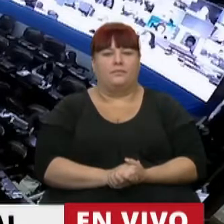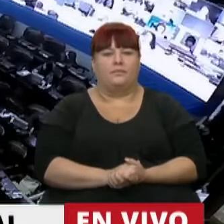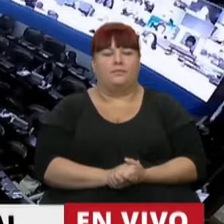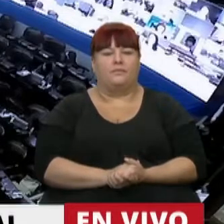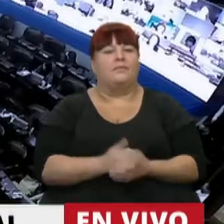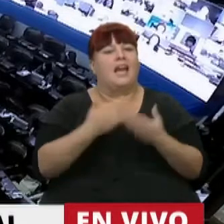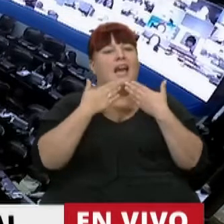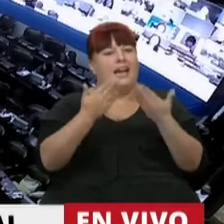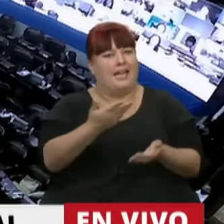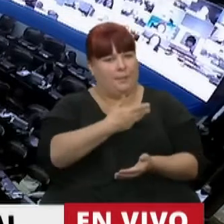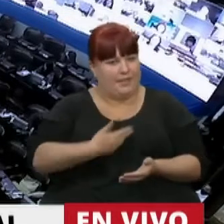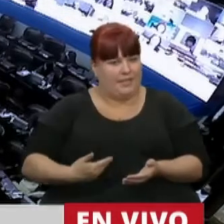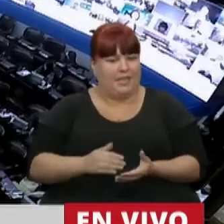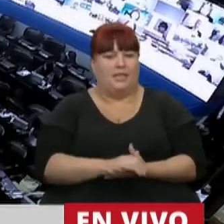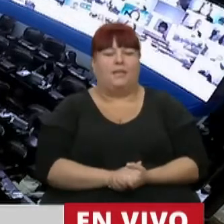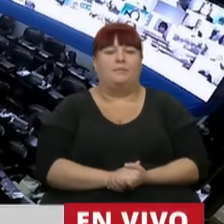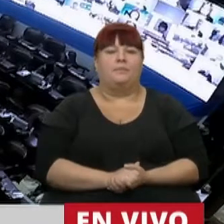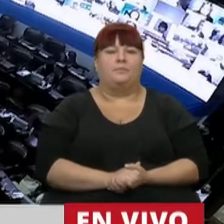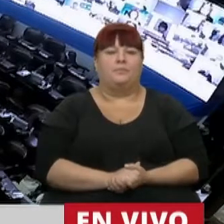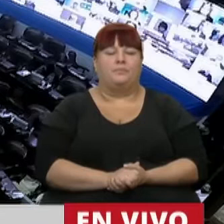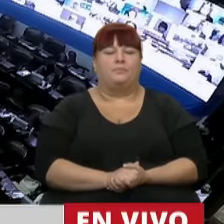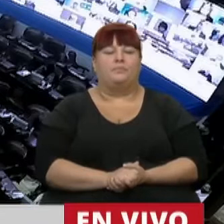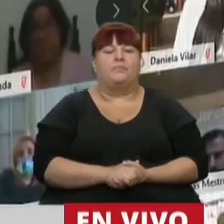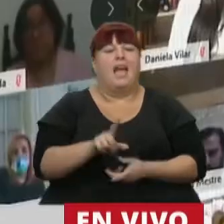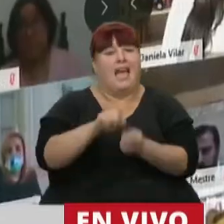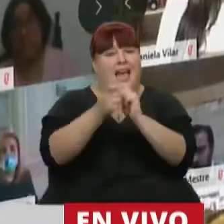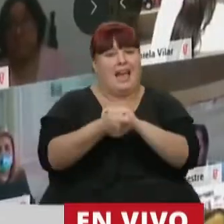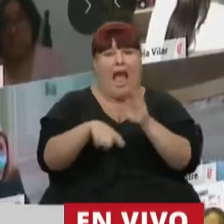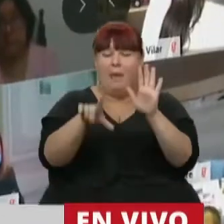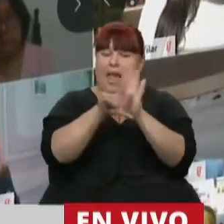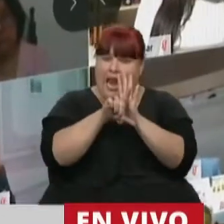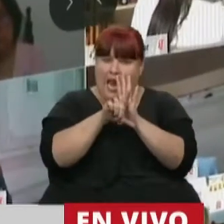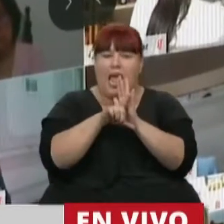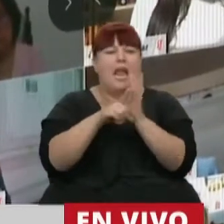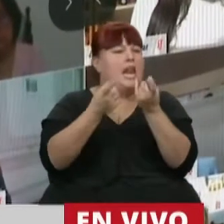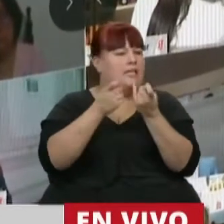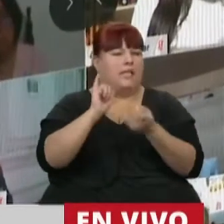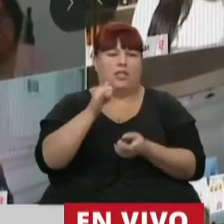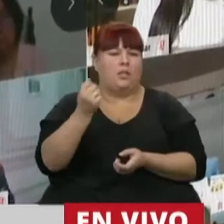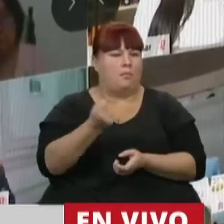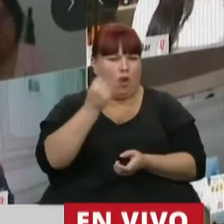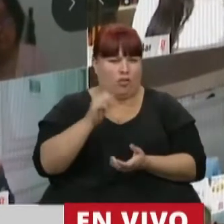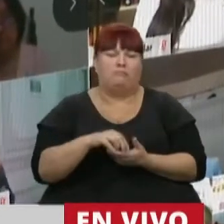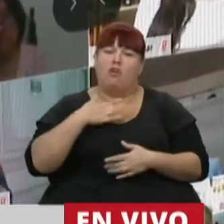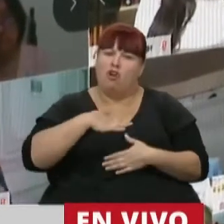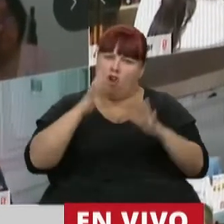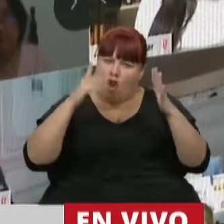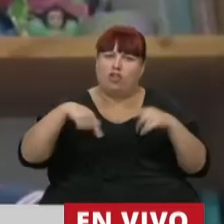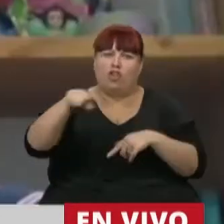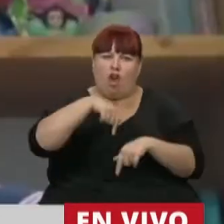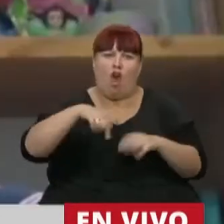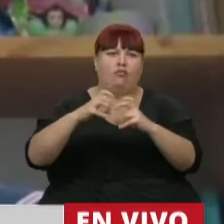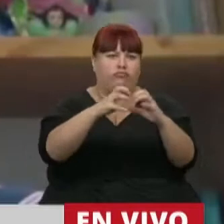Gracias, señor presidente. La reforma de esta ley es muy necesaria y celebro que la estemos